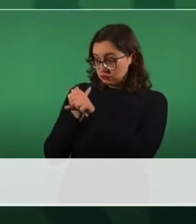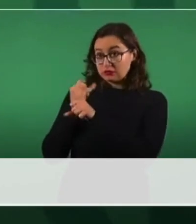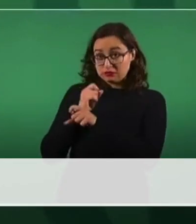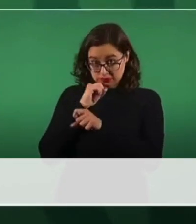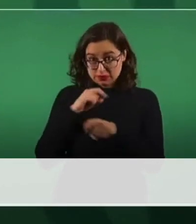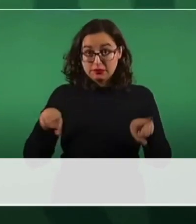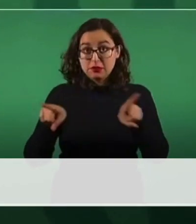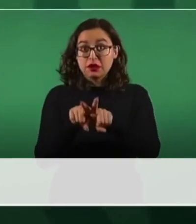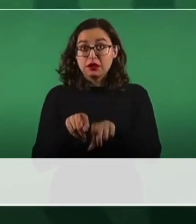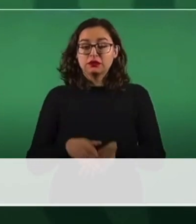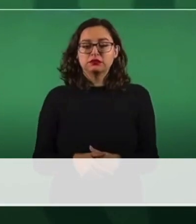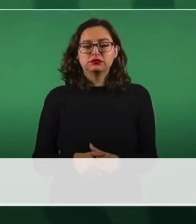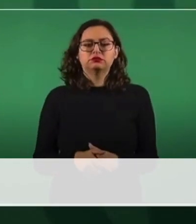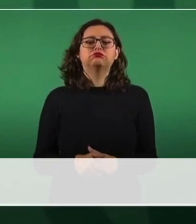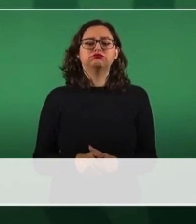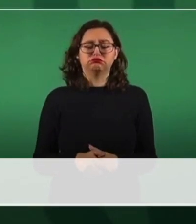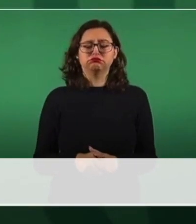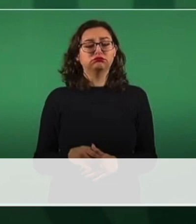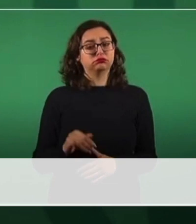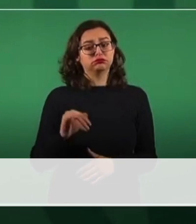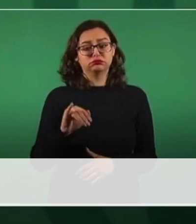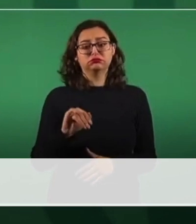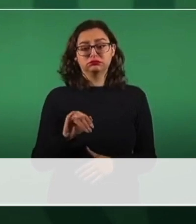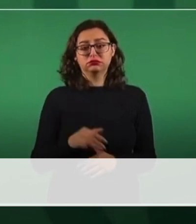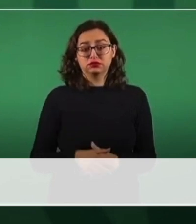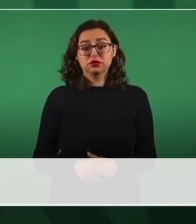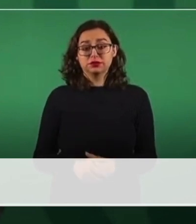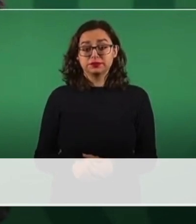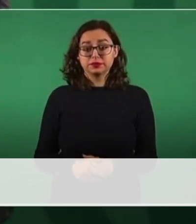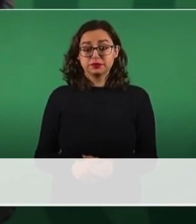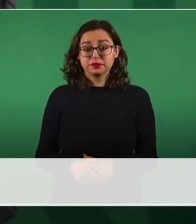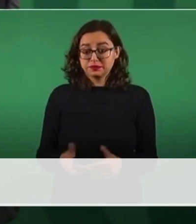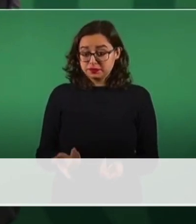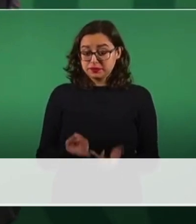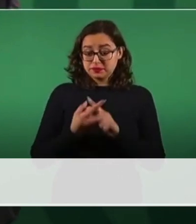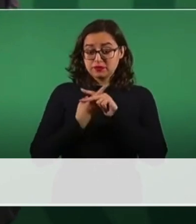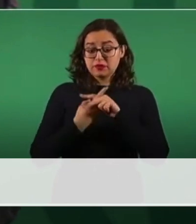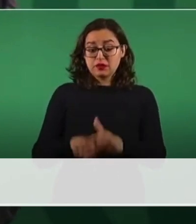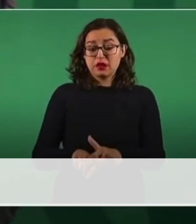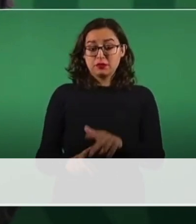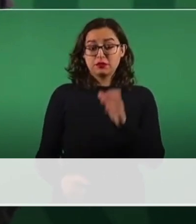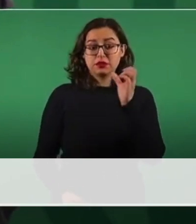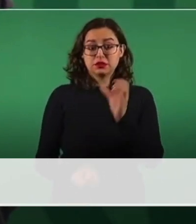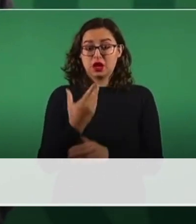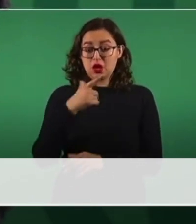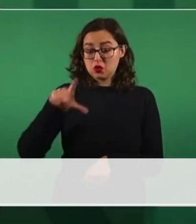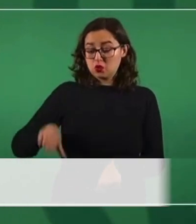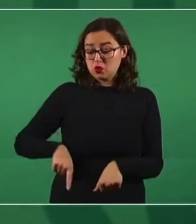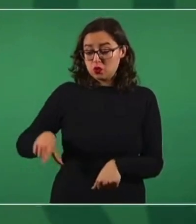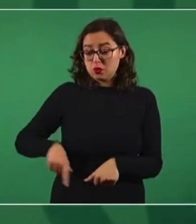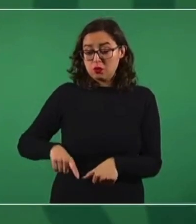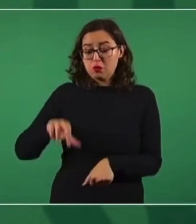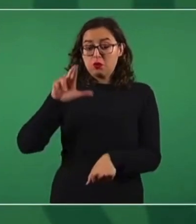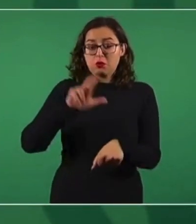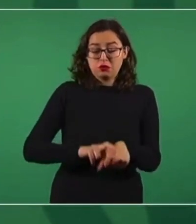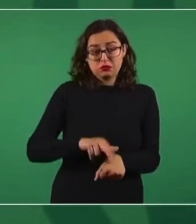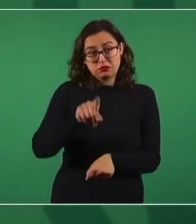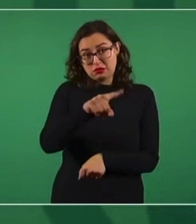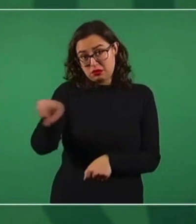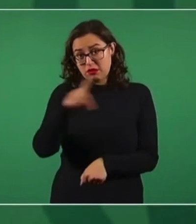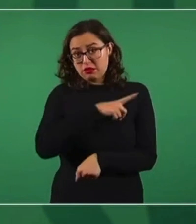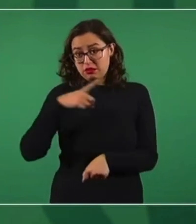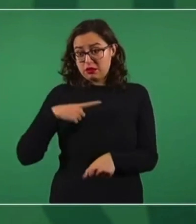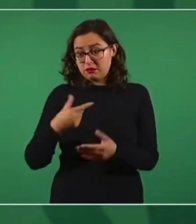que se hagan auditorías, claro, es decisión de cada quien,